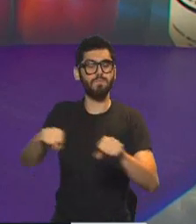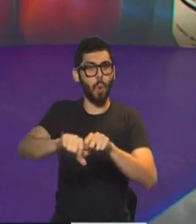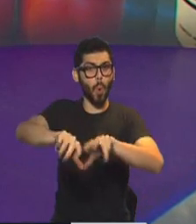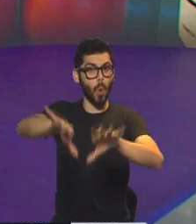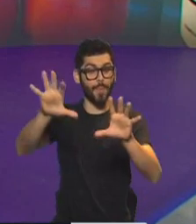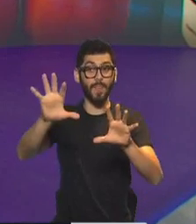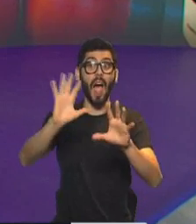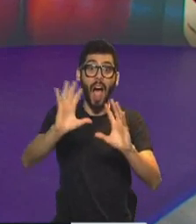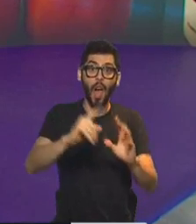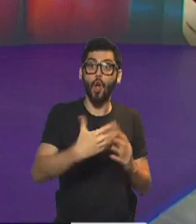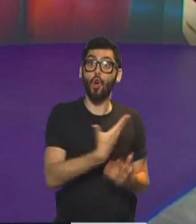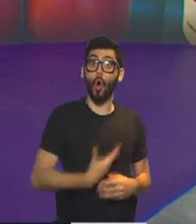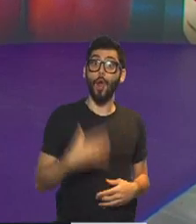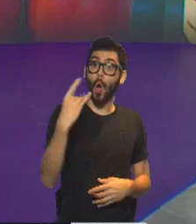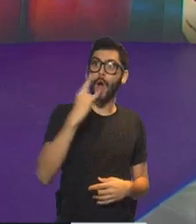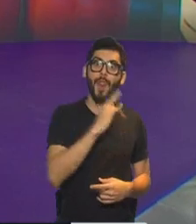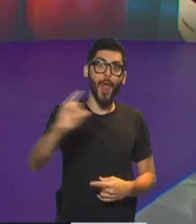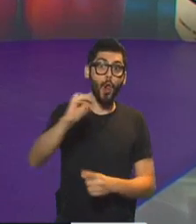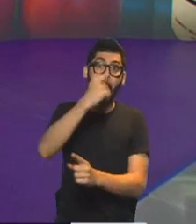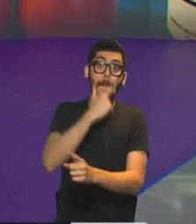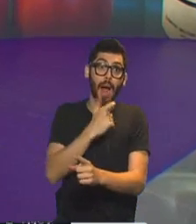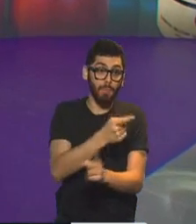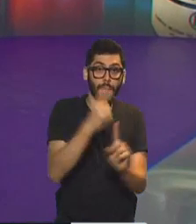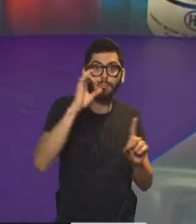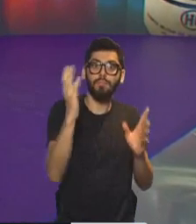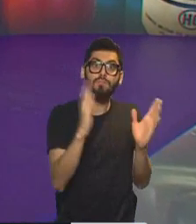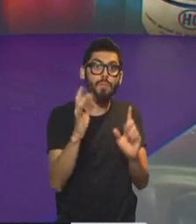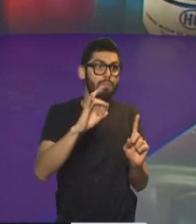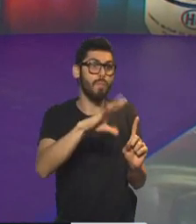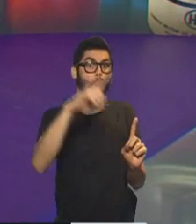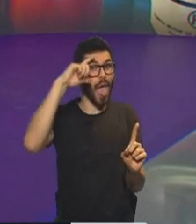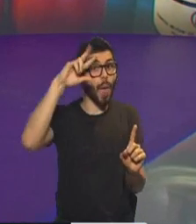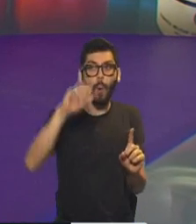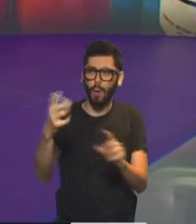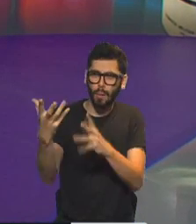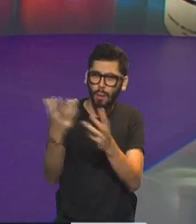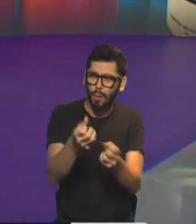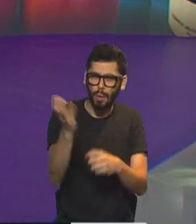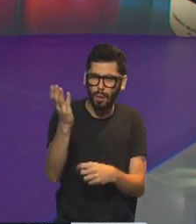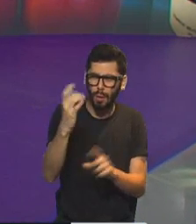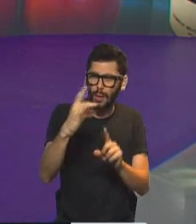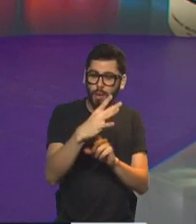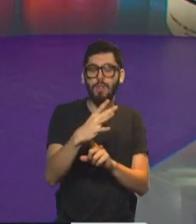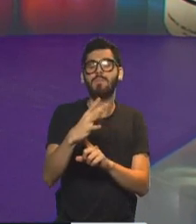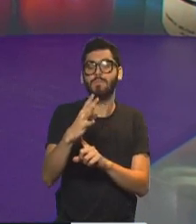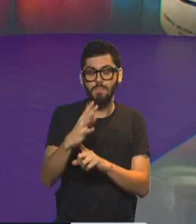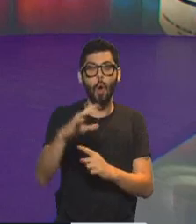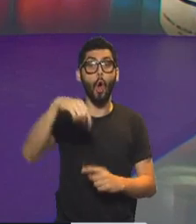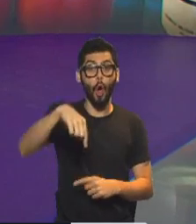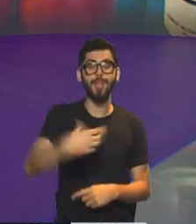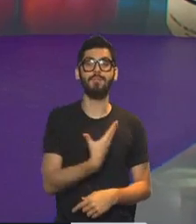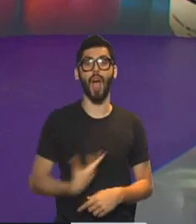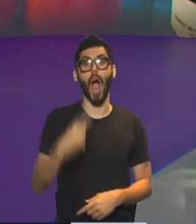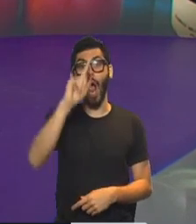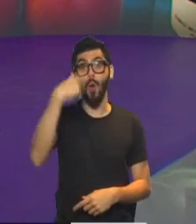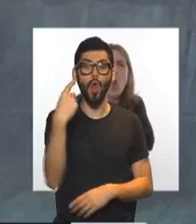de Macri por el golpe a Evo Morales. Y esto es lo que decía hoy el presidente de la nación, Alberto Fernández de